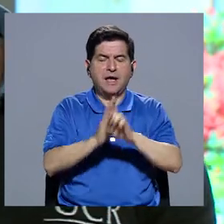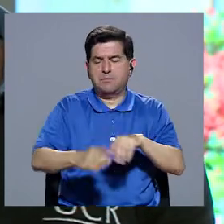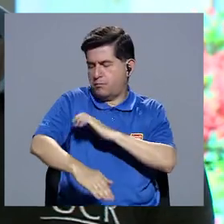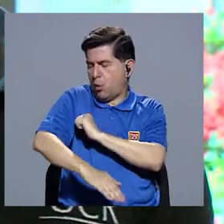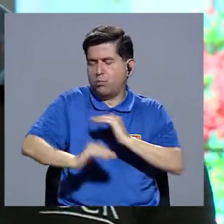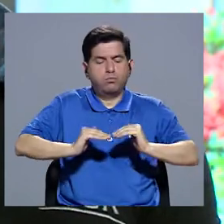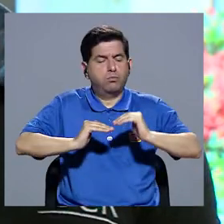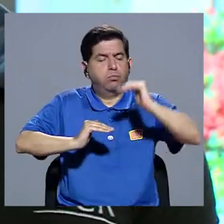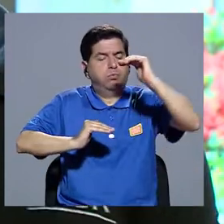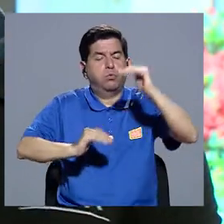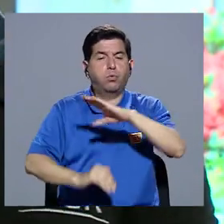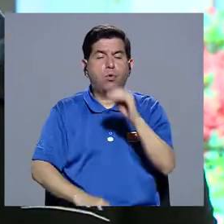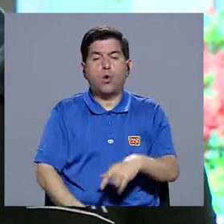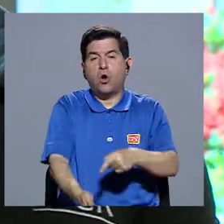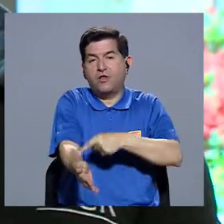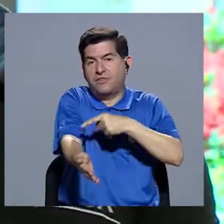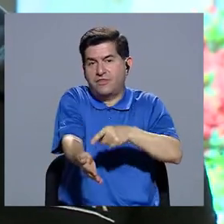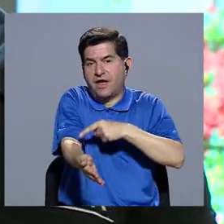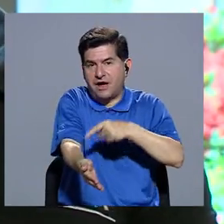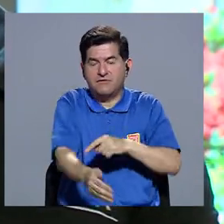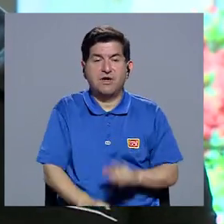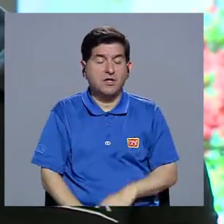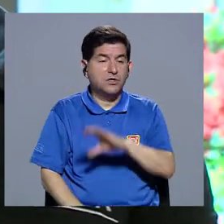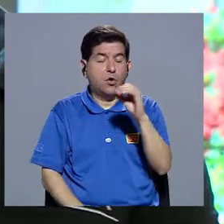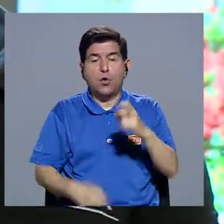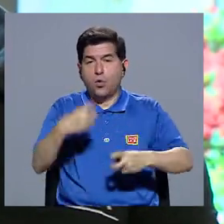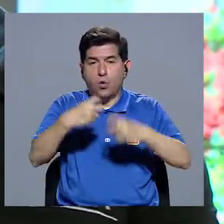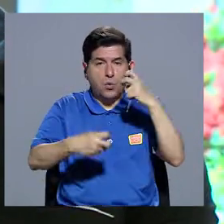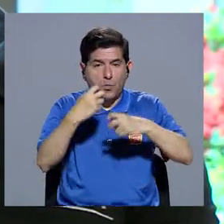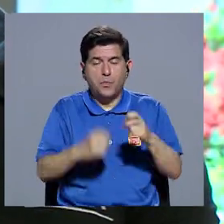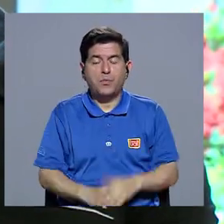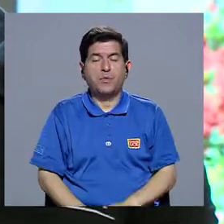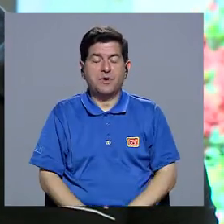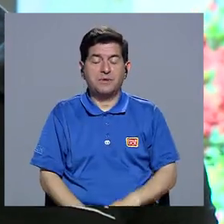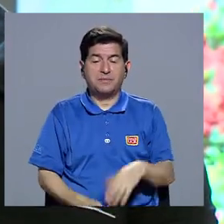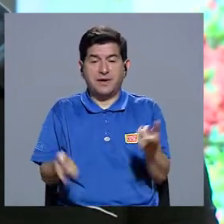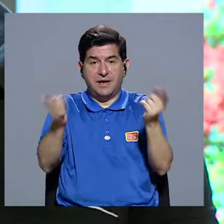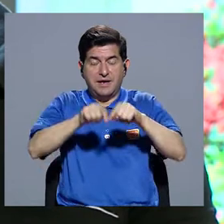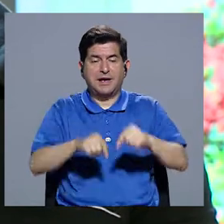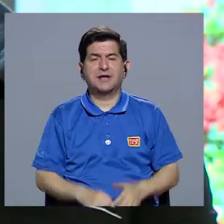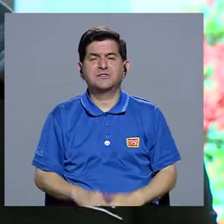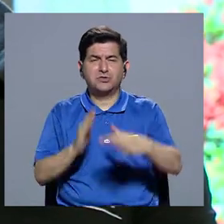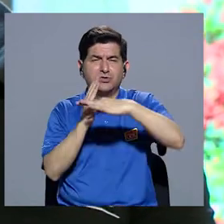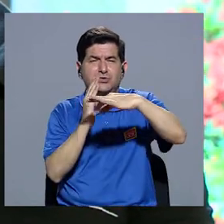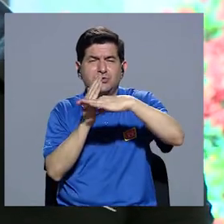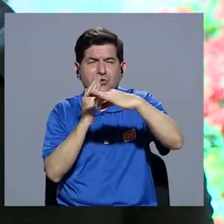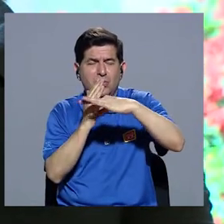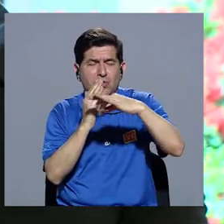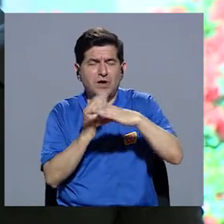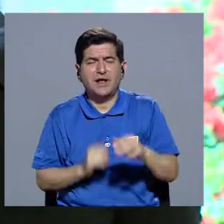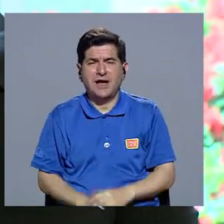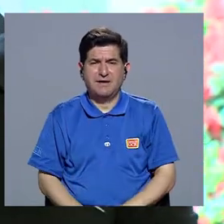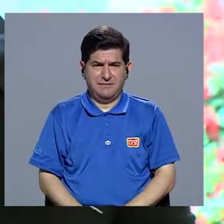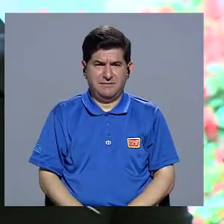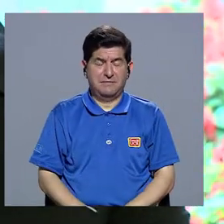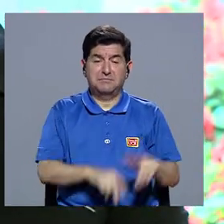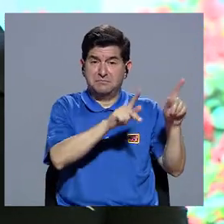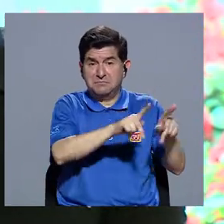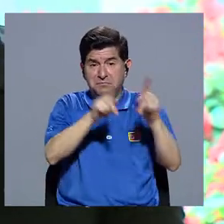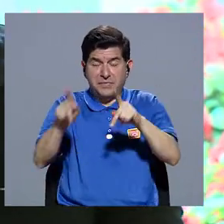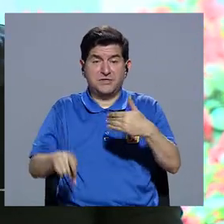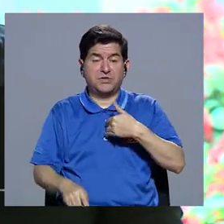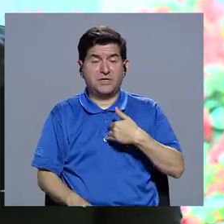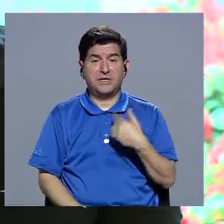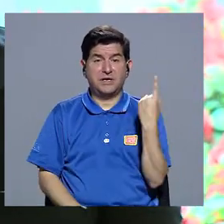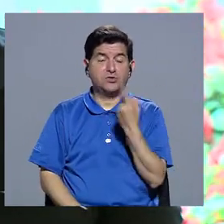hipertensión o diabetes o dislipidemia, que en este caso sería el colesterol malo o alto o el colesterol bueno o bajo, puede que haya personas que